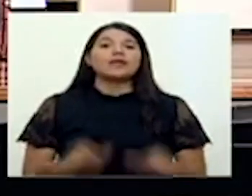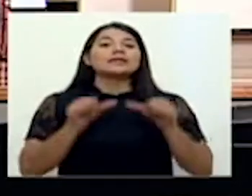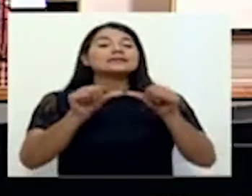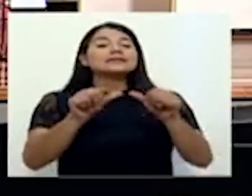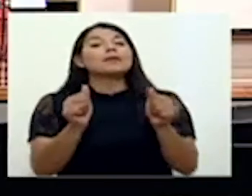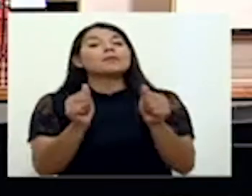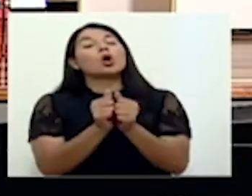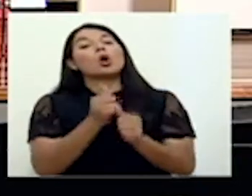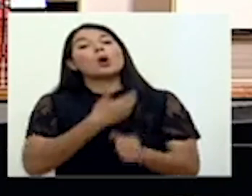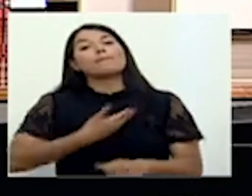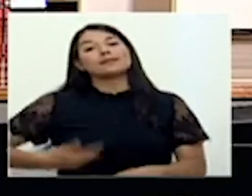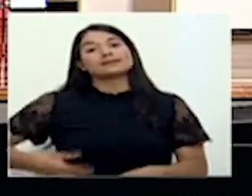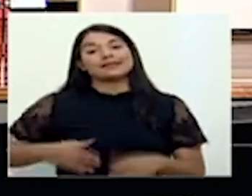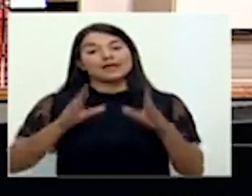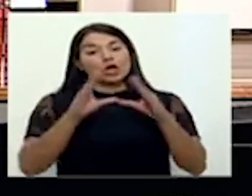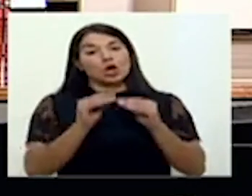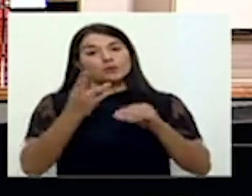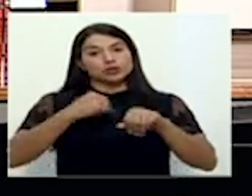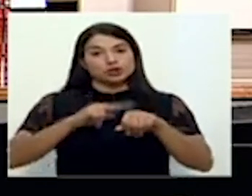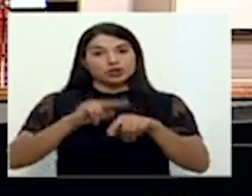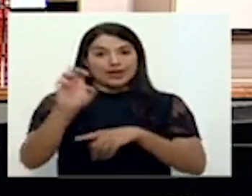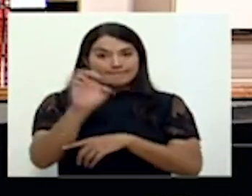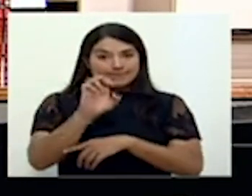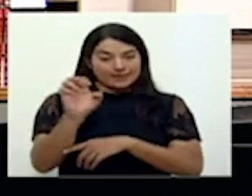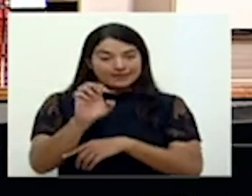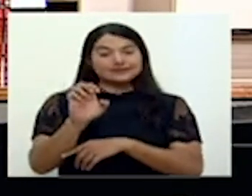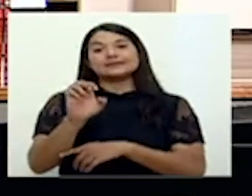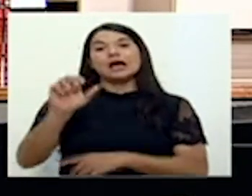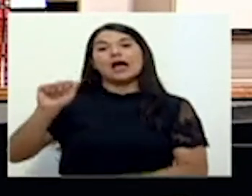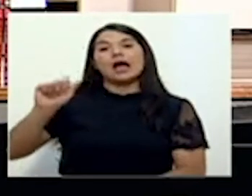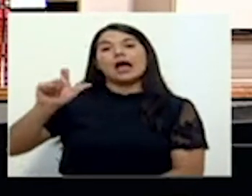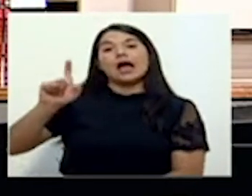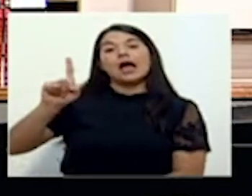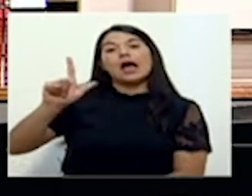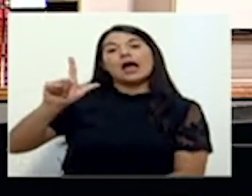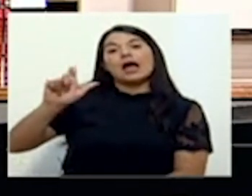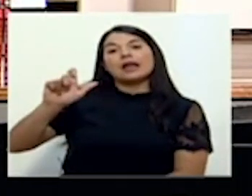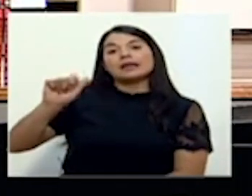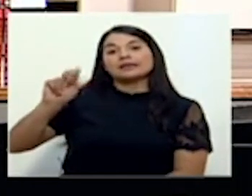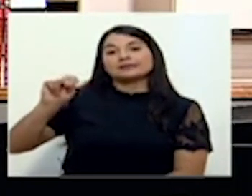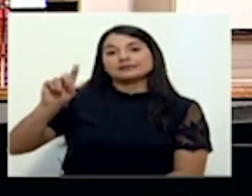con el presidente de la Comisión Nacional de Emergencias, el señor Alexander Solís.